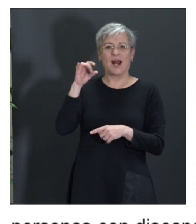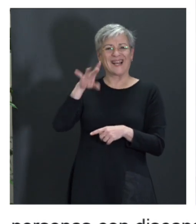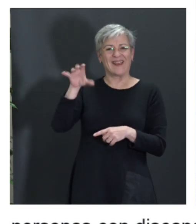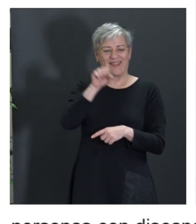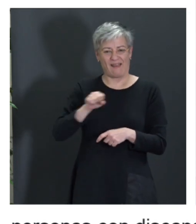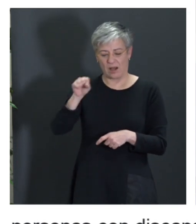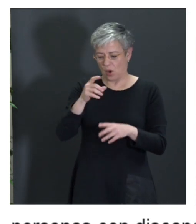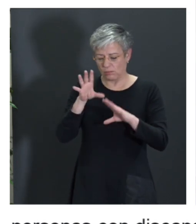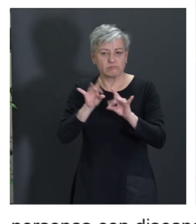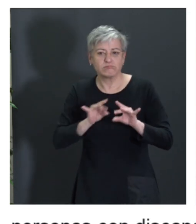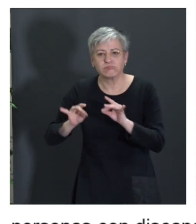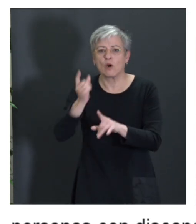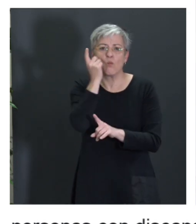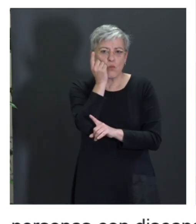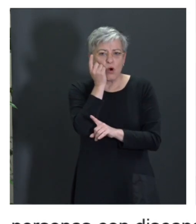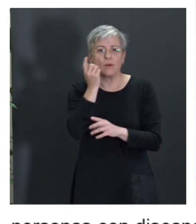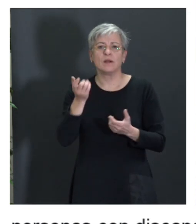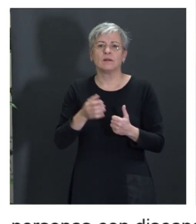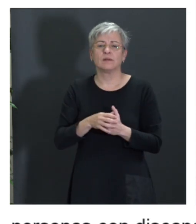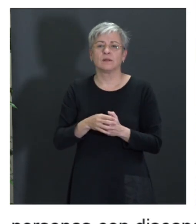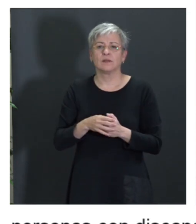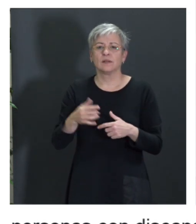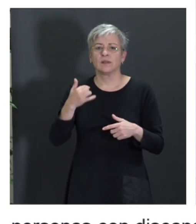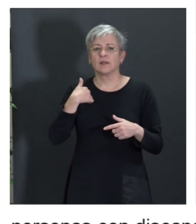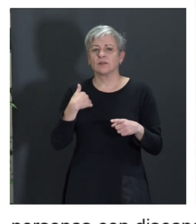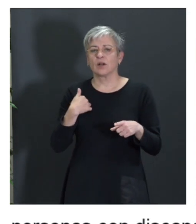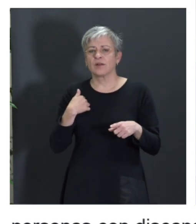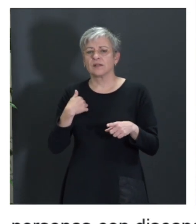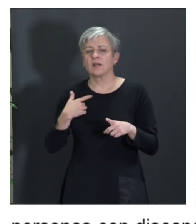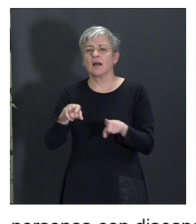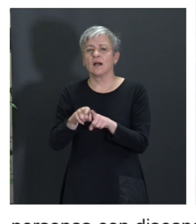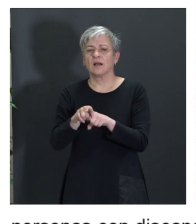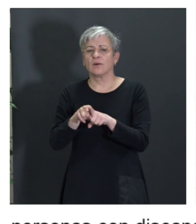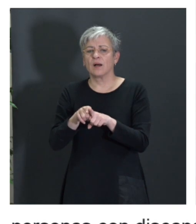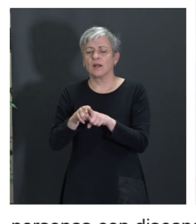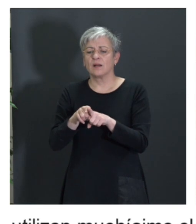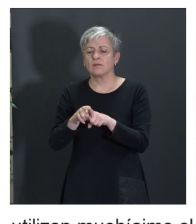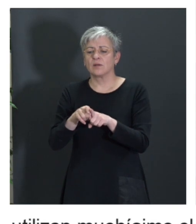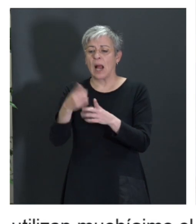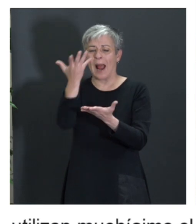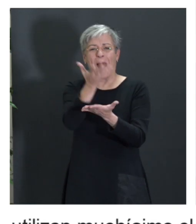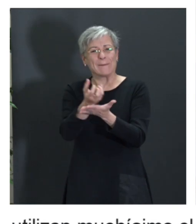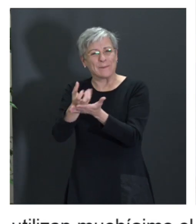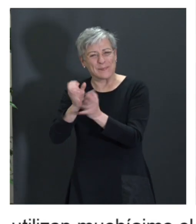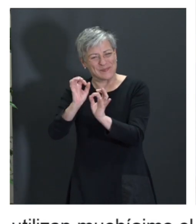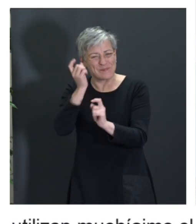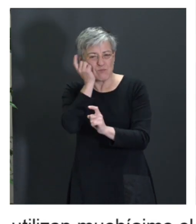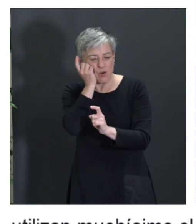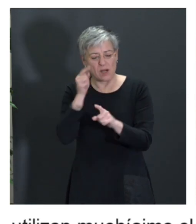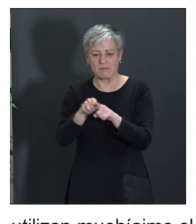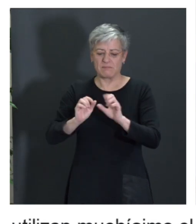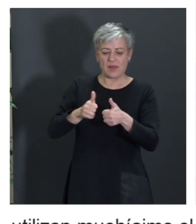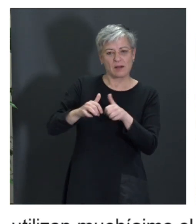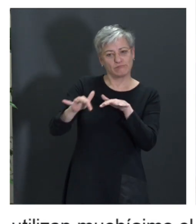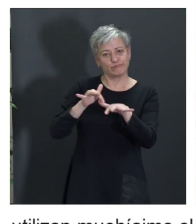sorpresa. Así que, bueno, pues decidimos que efectivamente las aplicaciones móviles eran un buen punto para trabajar en ellas, ¿no?